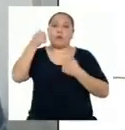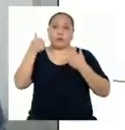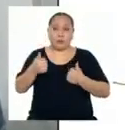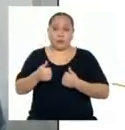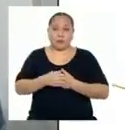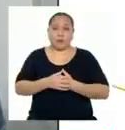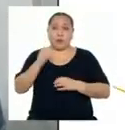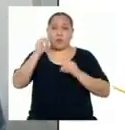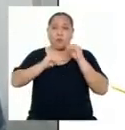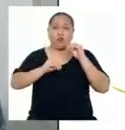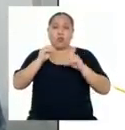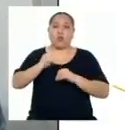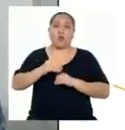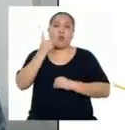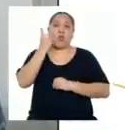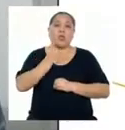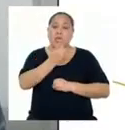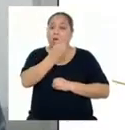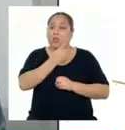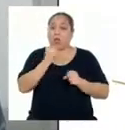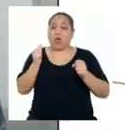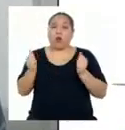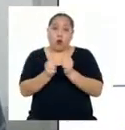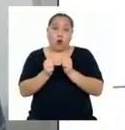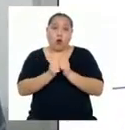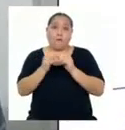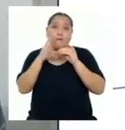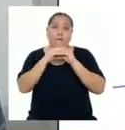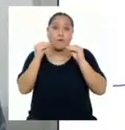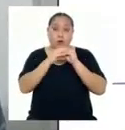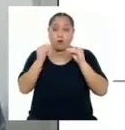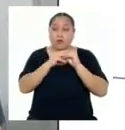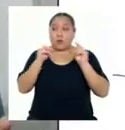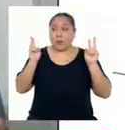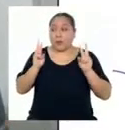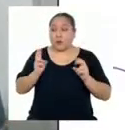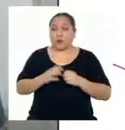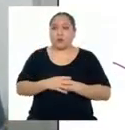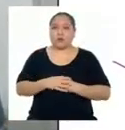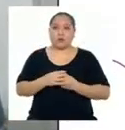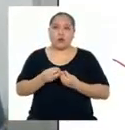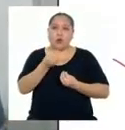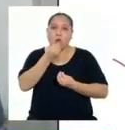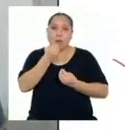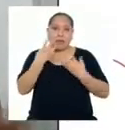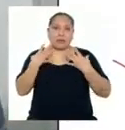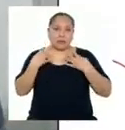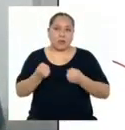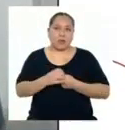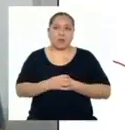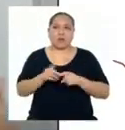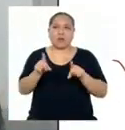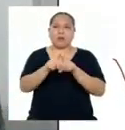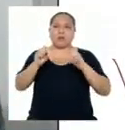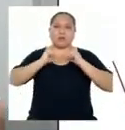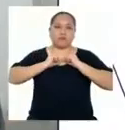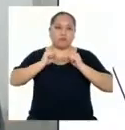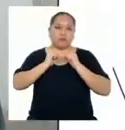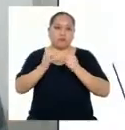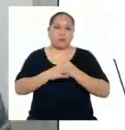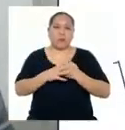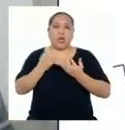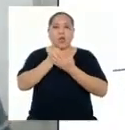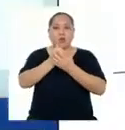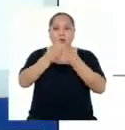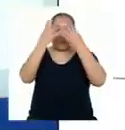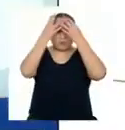implementar una dieta rica en frutas y verduras, comiendo saludablemente, y realizar actividades que ayuden a